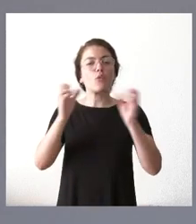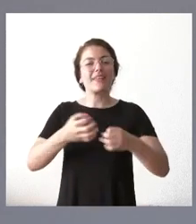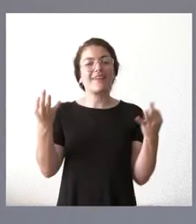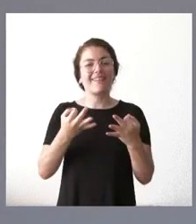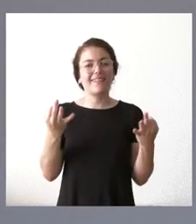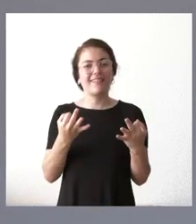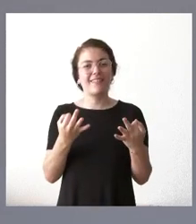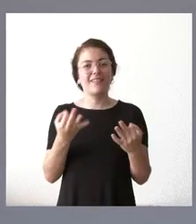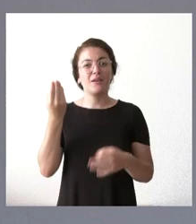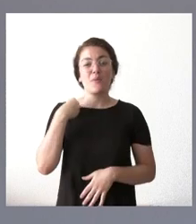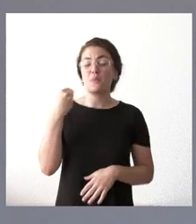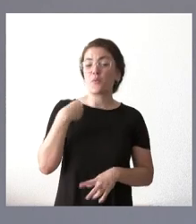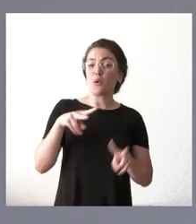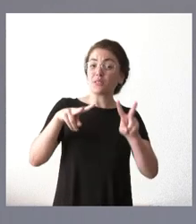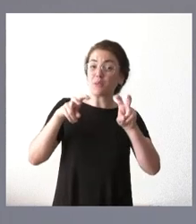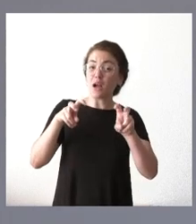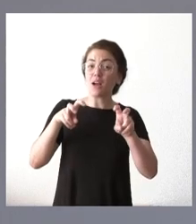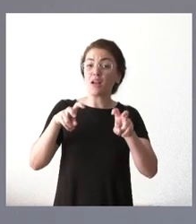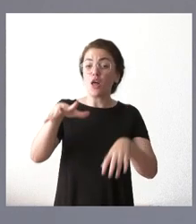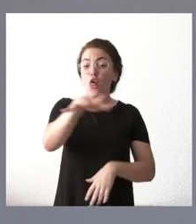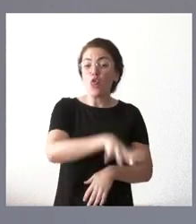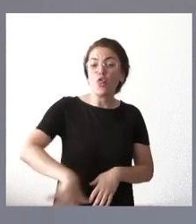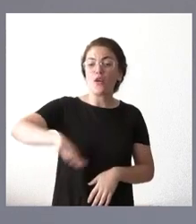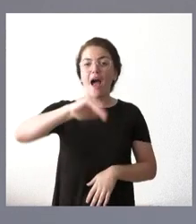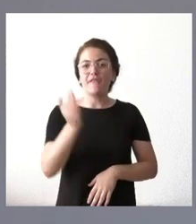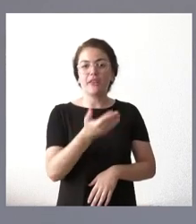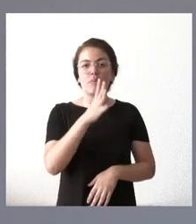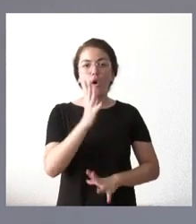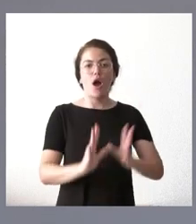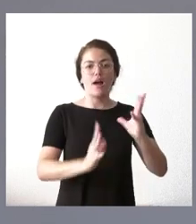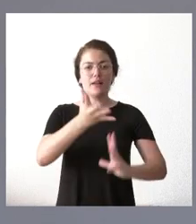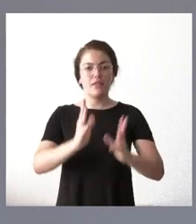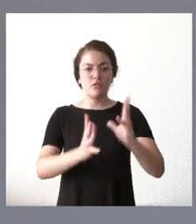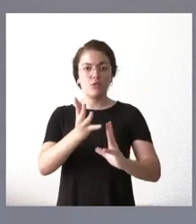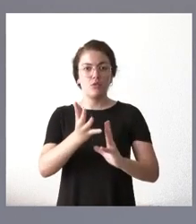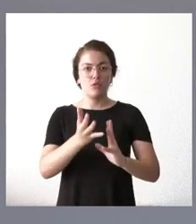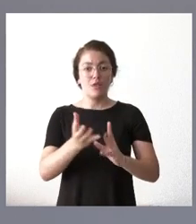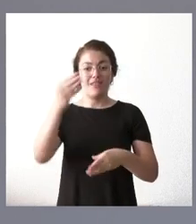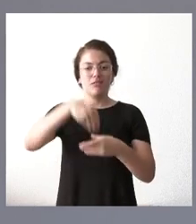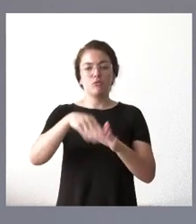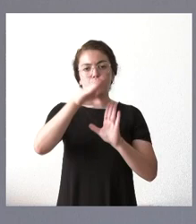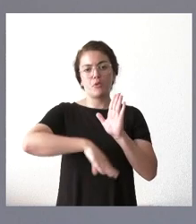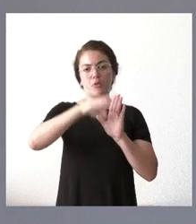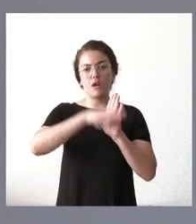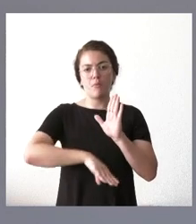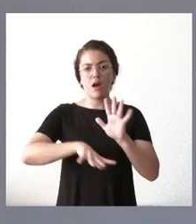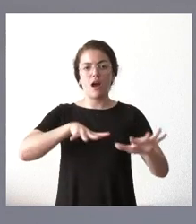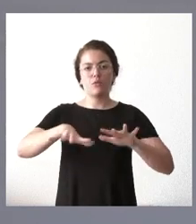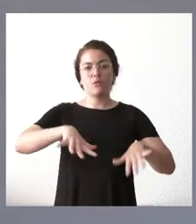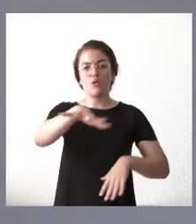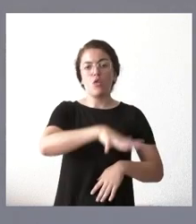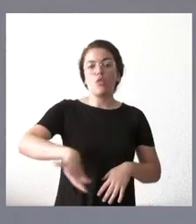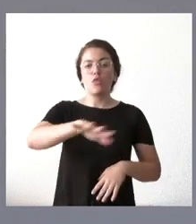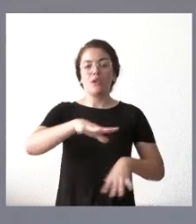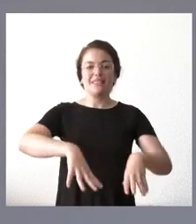lo que tiene que ver con las zonas afectadas, con el incendio de Losácio dentro del programa de actuación en Zamora, en la Sierra de la Culebra, y